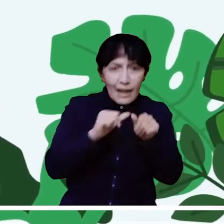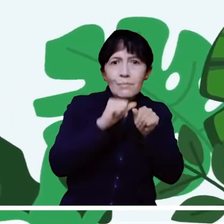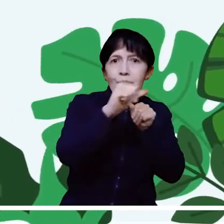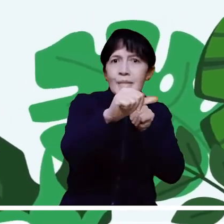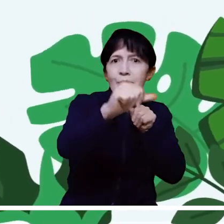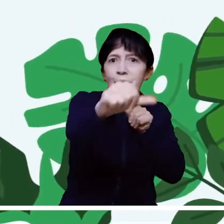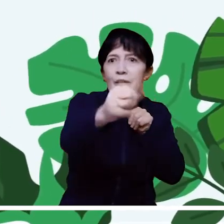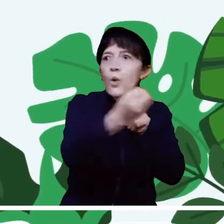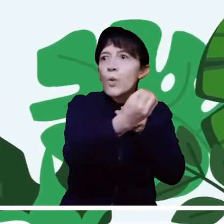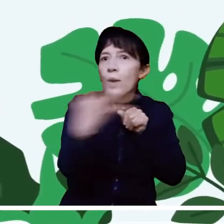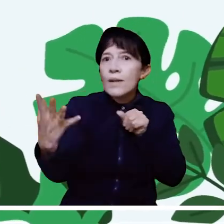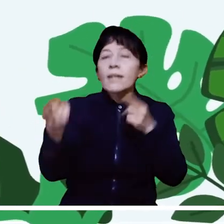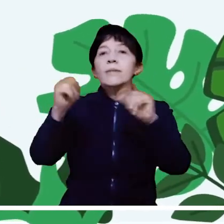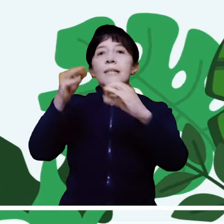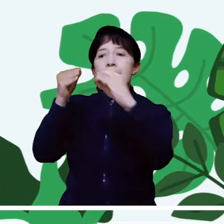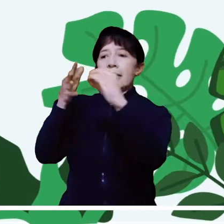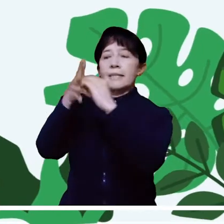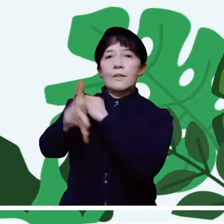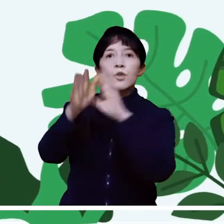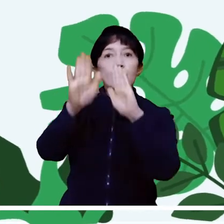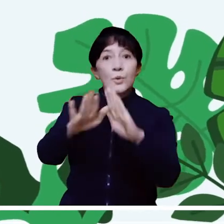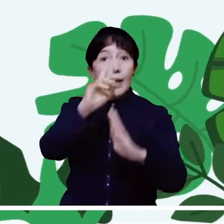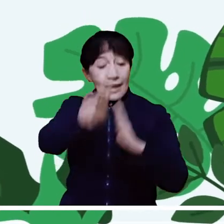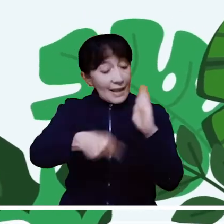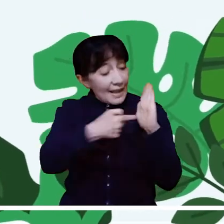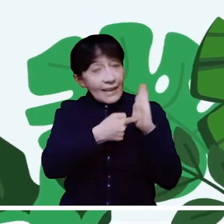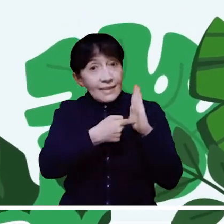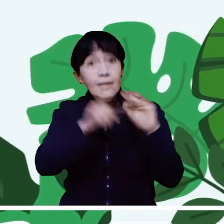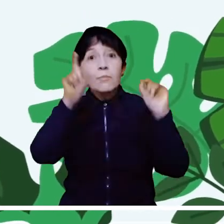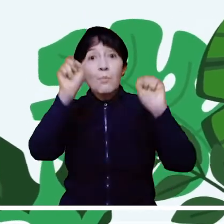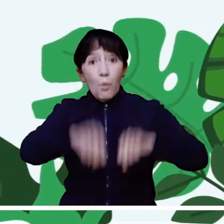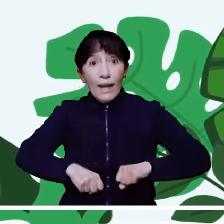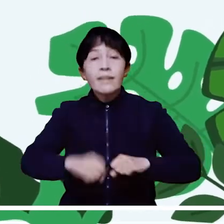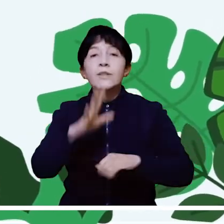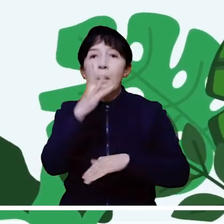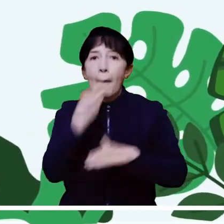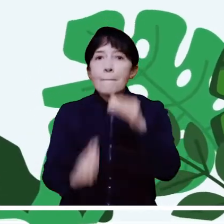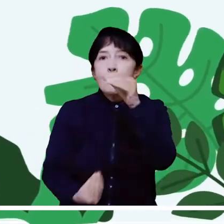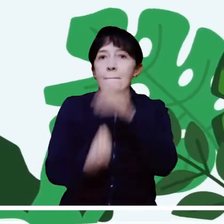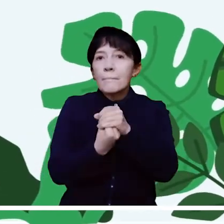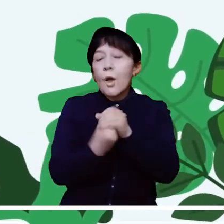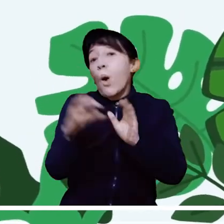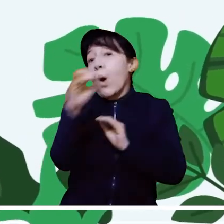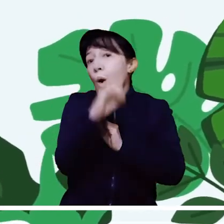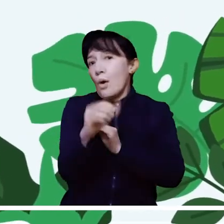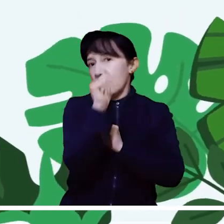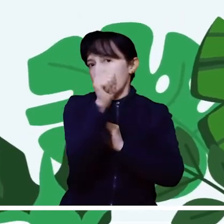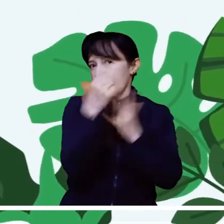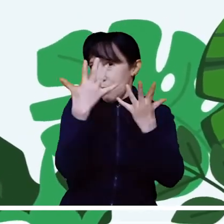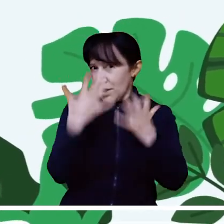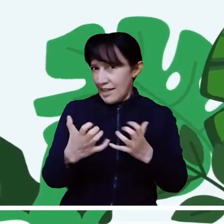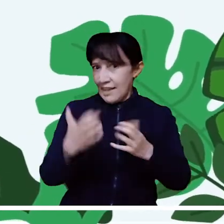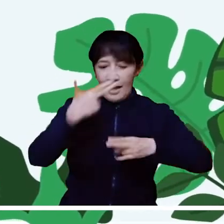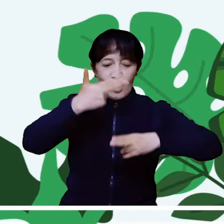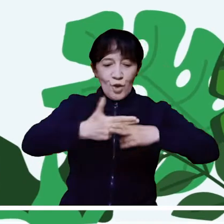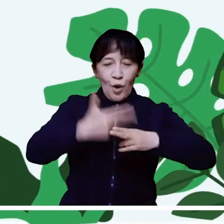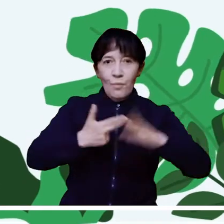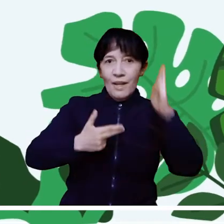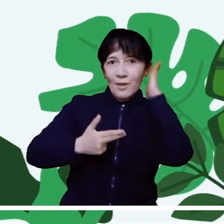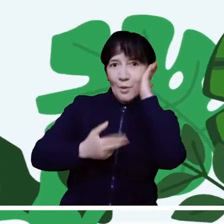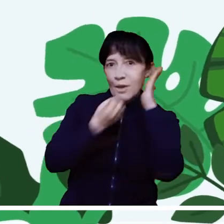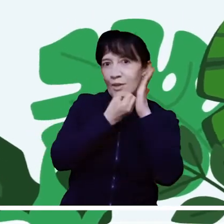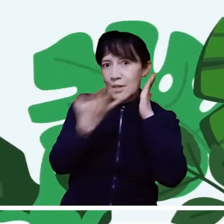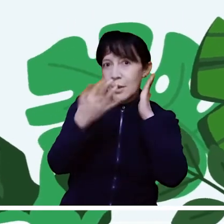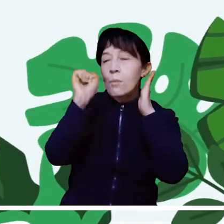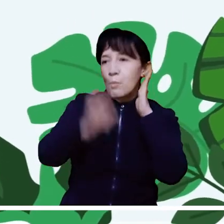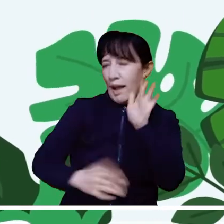aproximada y hacer una descripción. Este reporte podrá ser enviado anónimamente o, si lo desean, también pueden